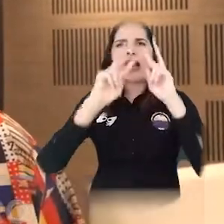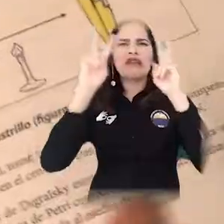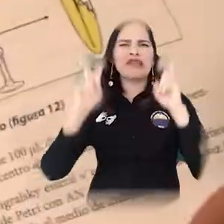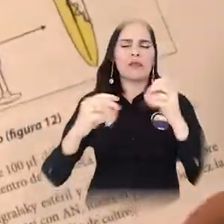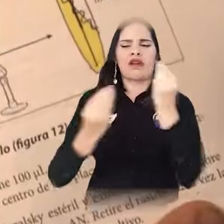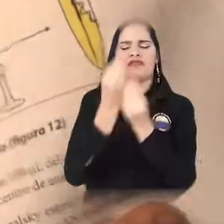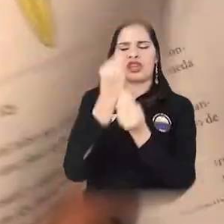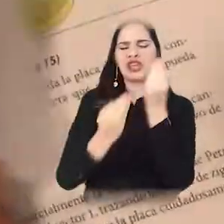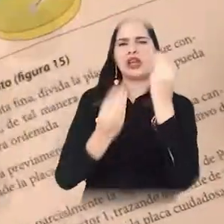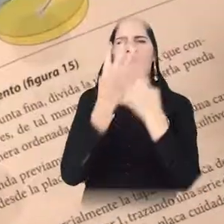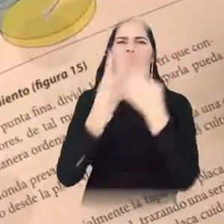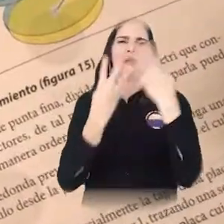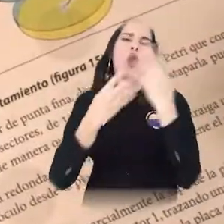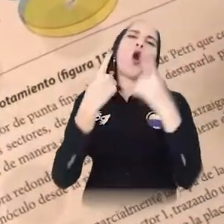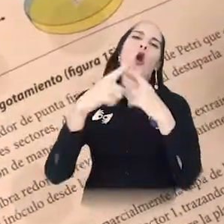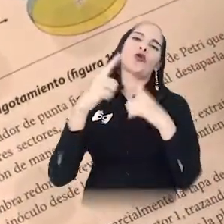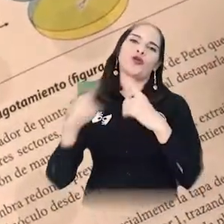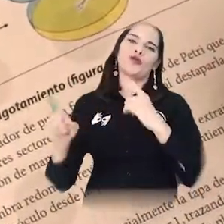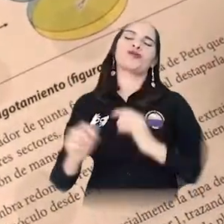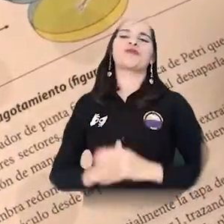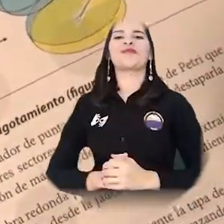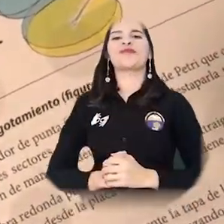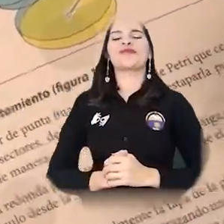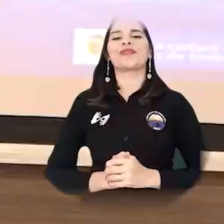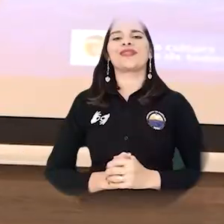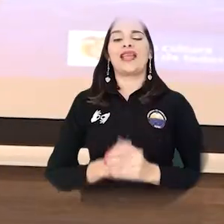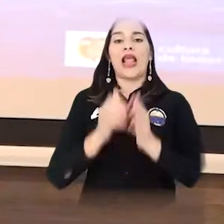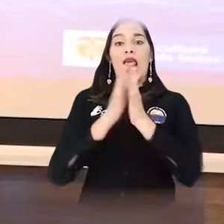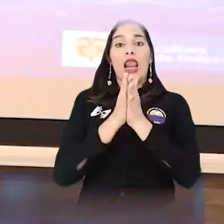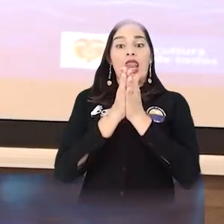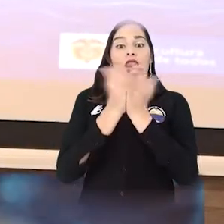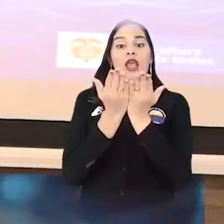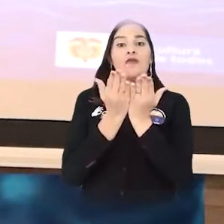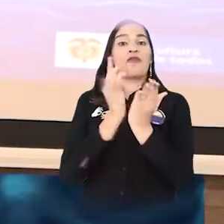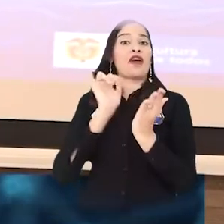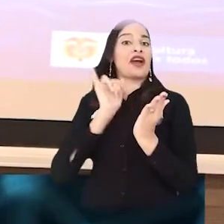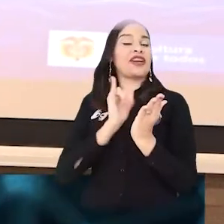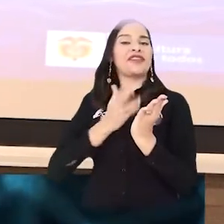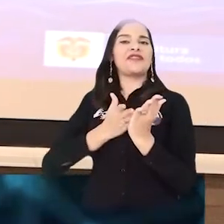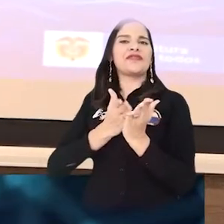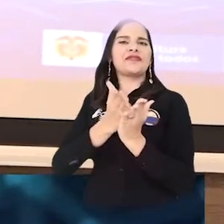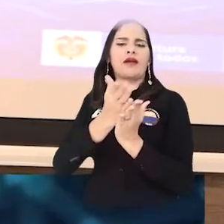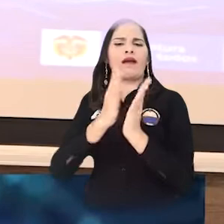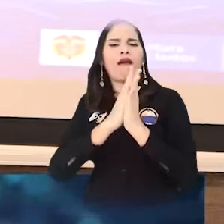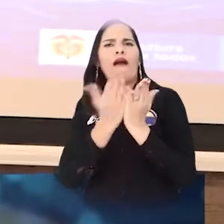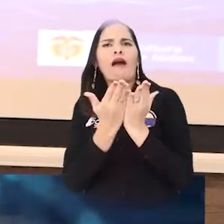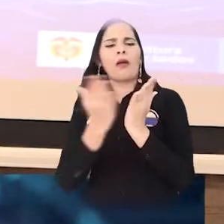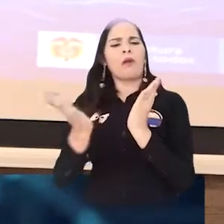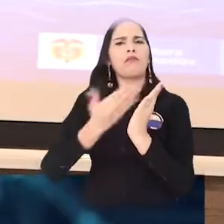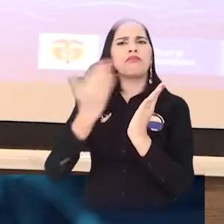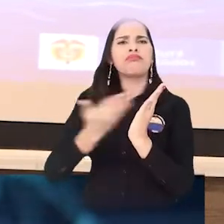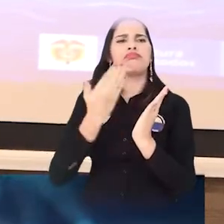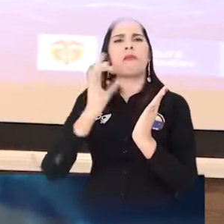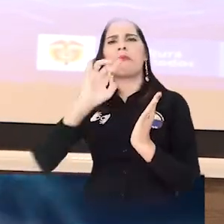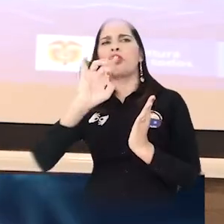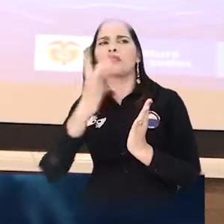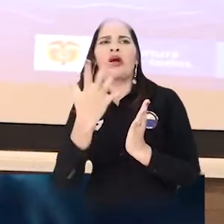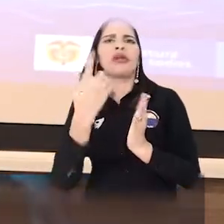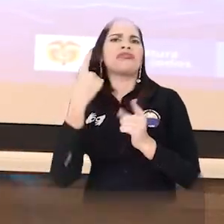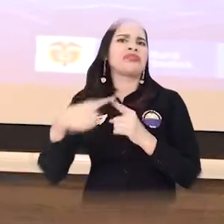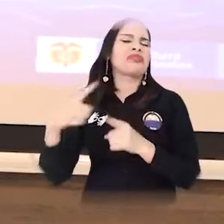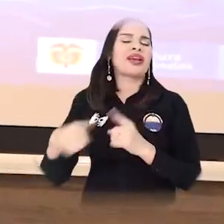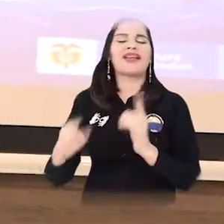temas de física o de matemática. El libro seguirá estando ahí, no importa en qué formato y de qué manera,